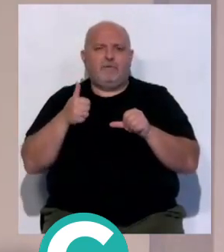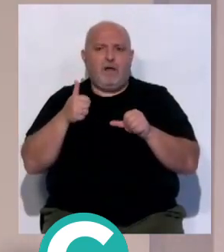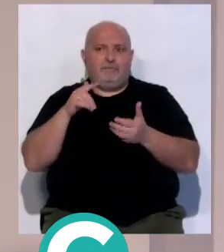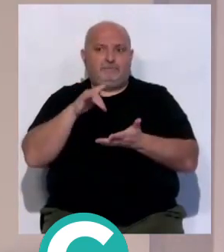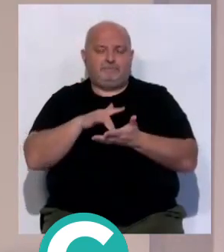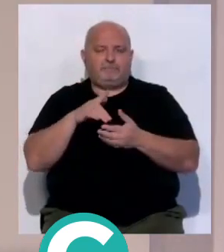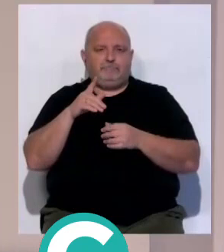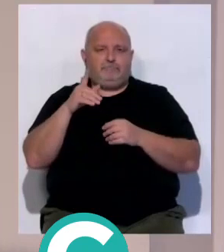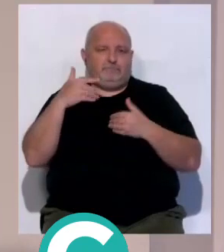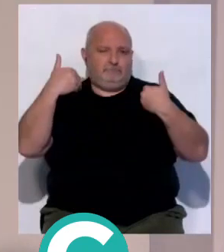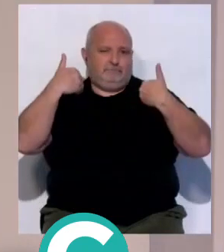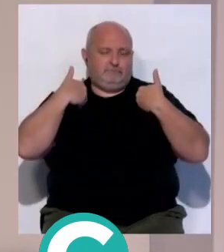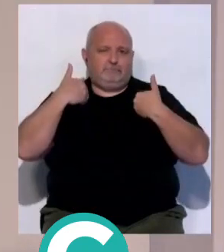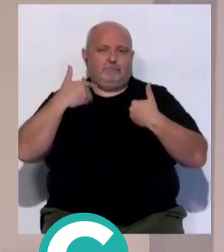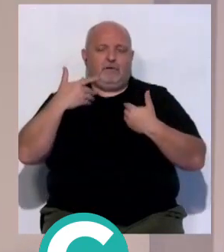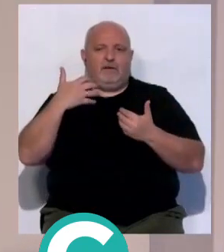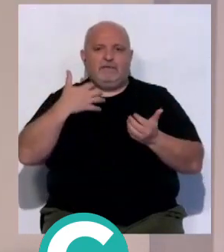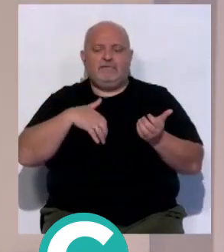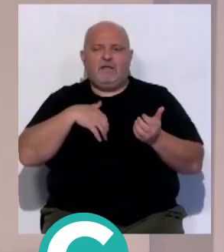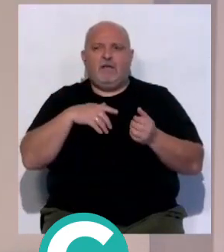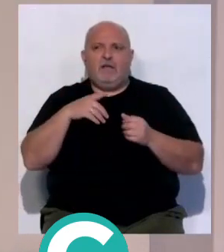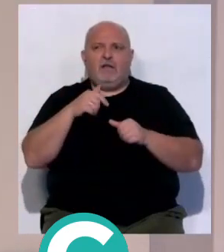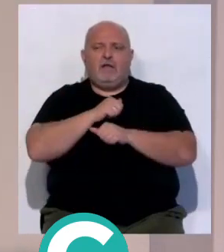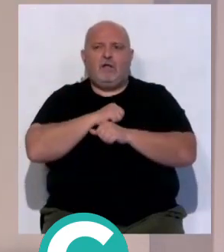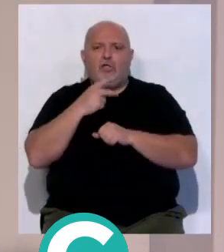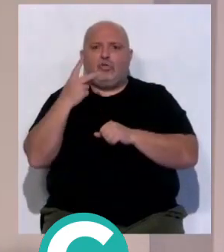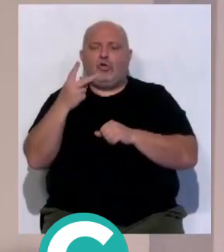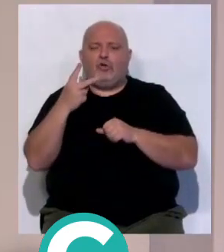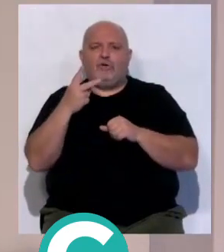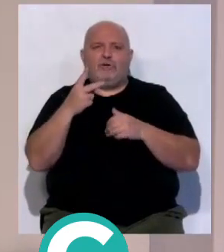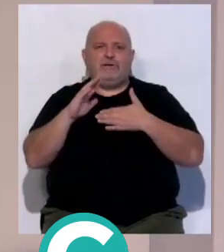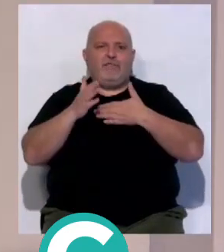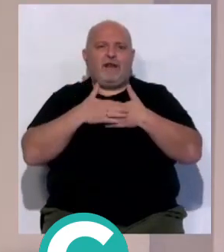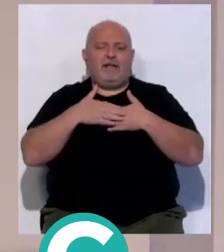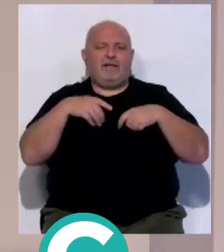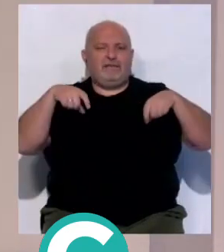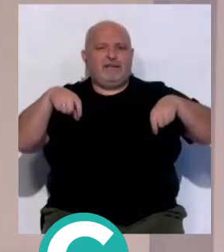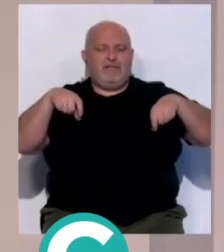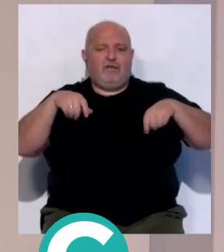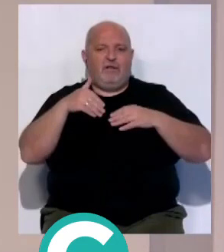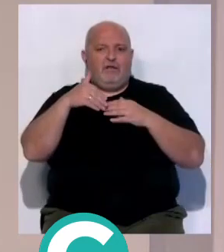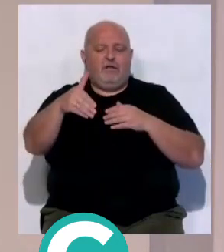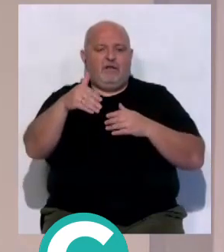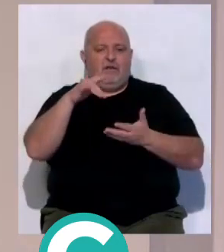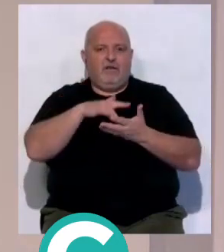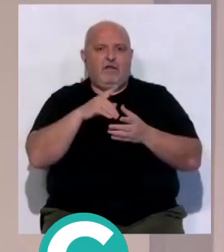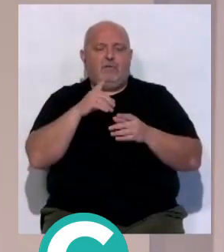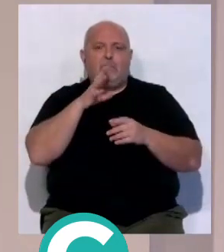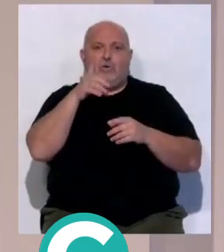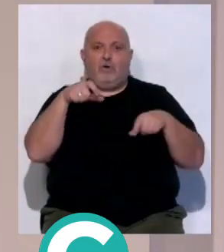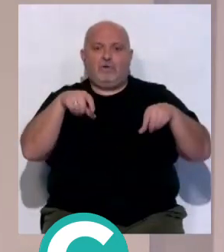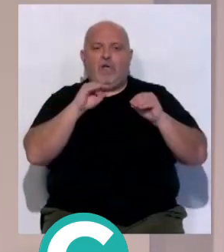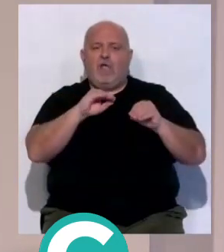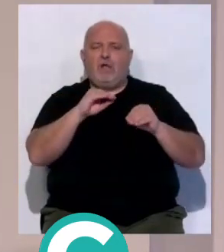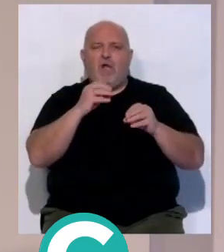acudir al TAD hasta última instancia el Sevilla, tiene que cerrar dos sectores del Sánchez-Pix One el próximo encuentro por